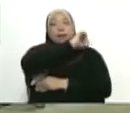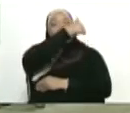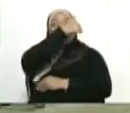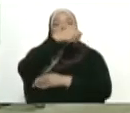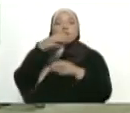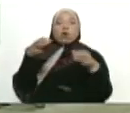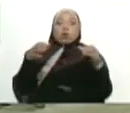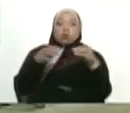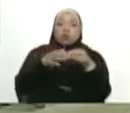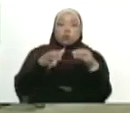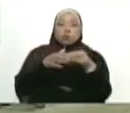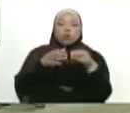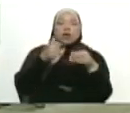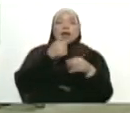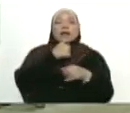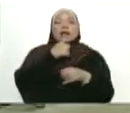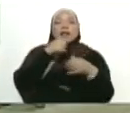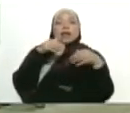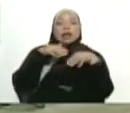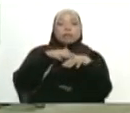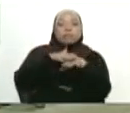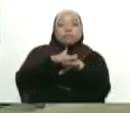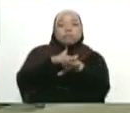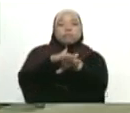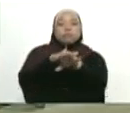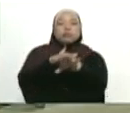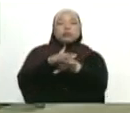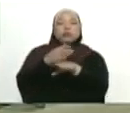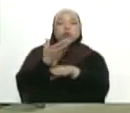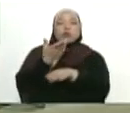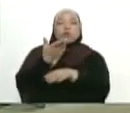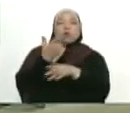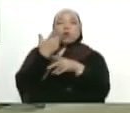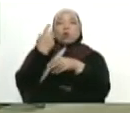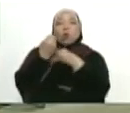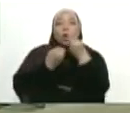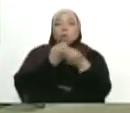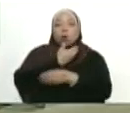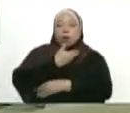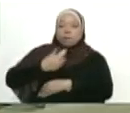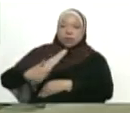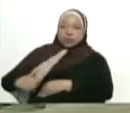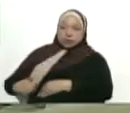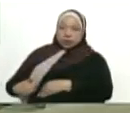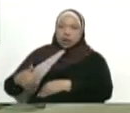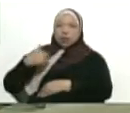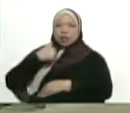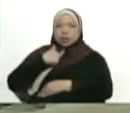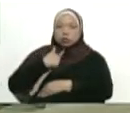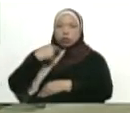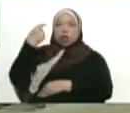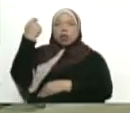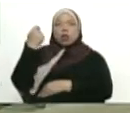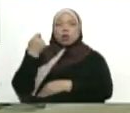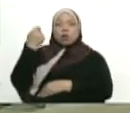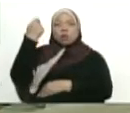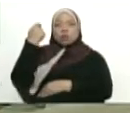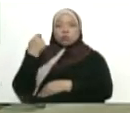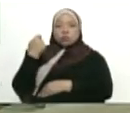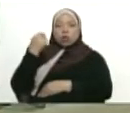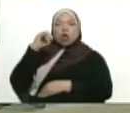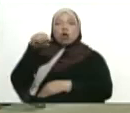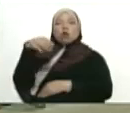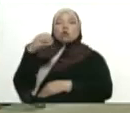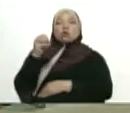quiénes son los integrantes de la Junta Directiva con sus cargos, como Presidenta de la Junta Directiva, el Diputado Giuseppe Alessandrello,